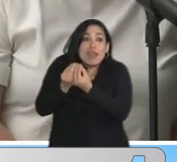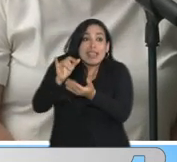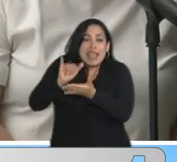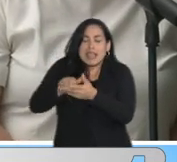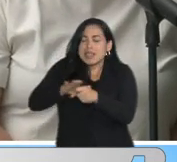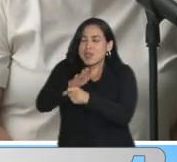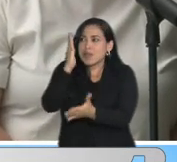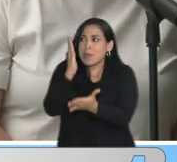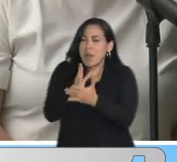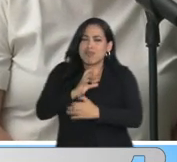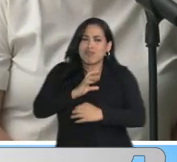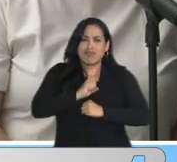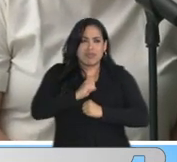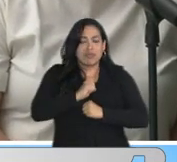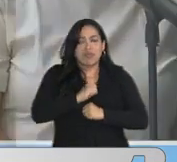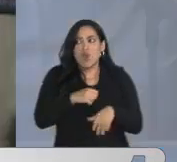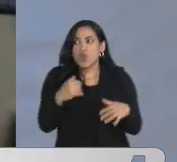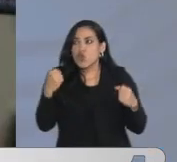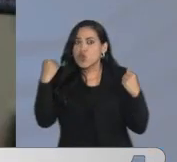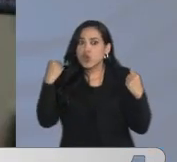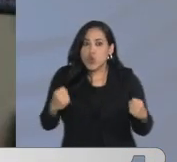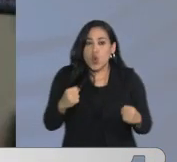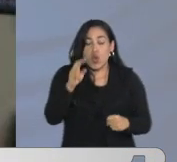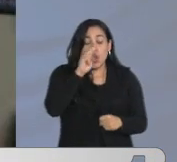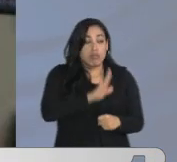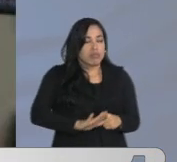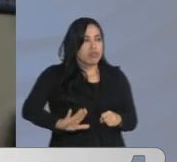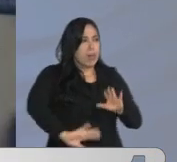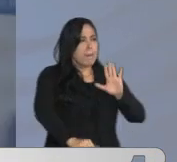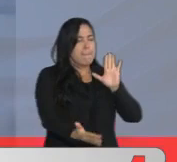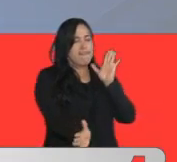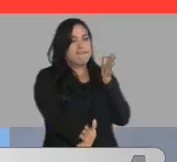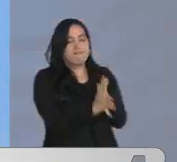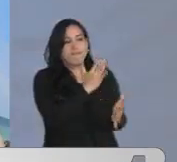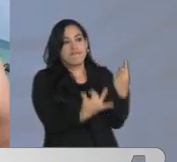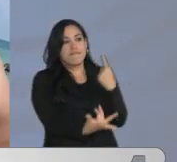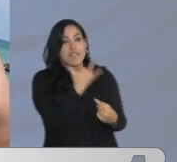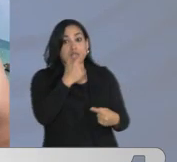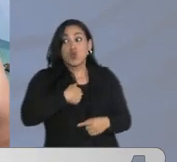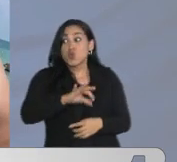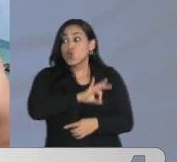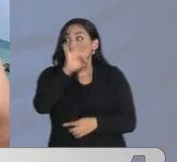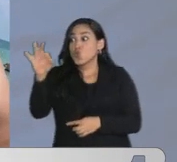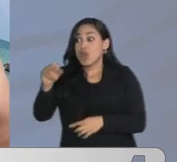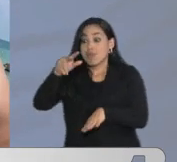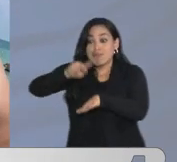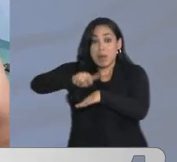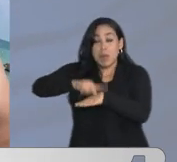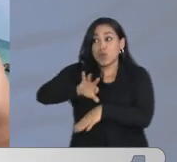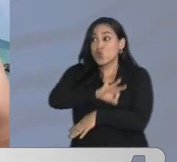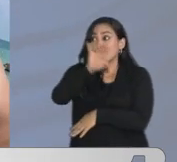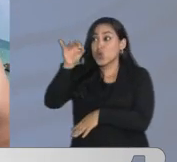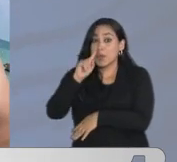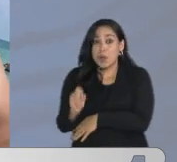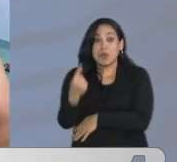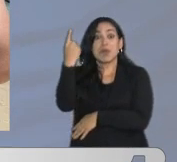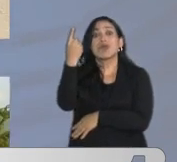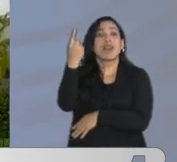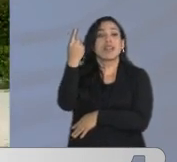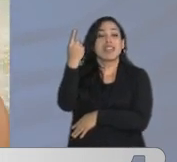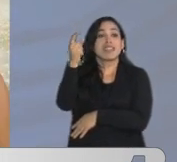este hecho que realmente nos golpea de una manera durísima. No tenemos precedentes en nuestro país como un hecho así donde un